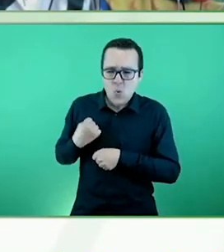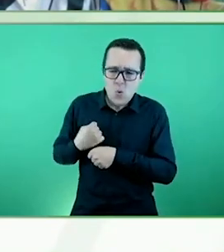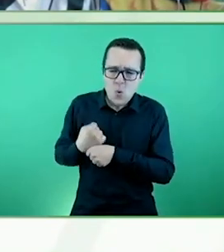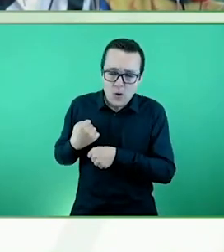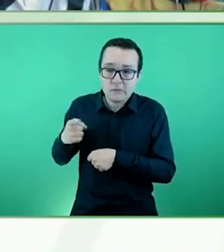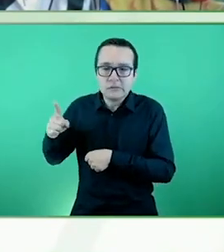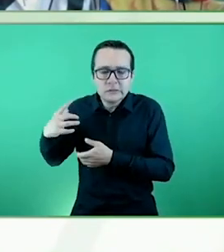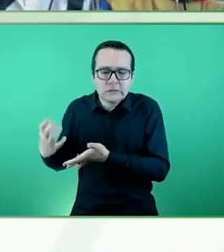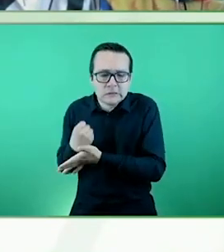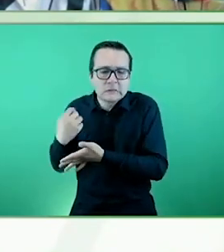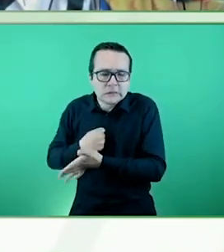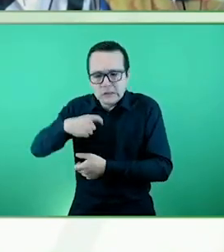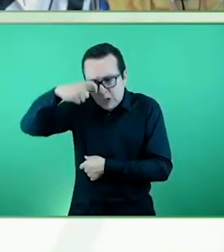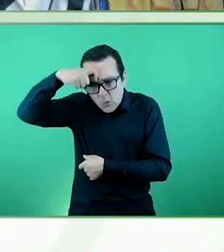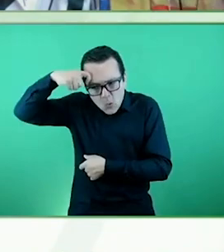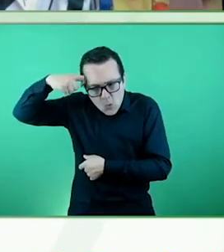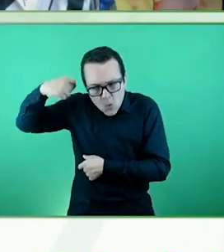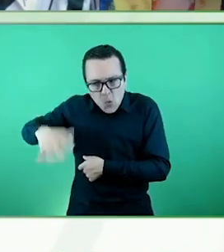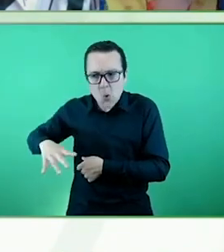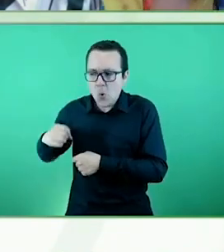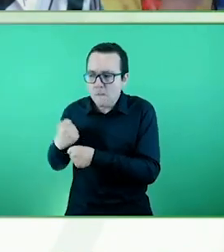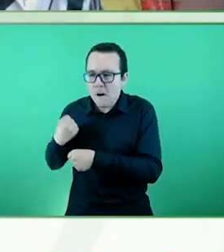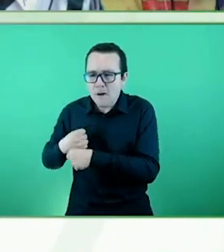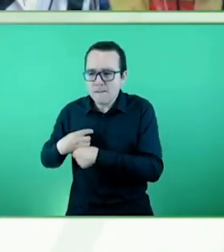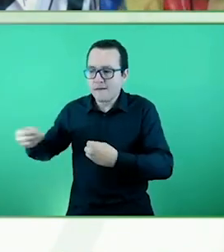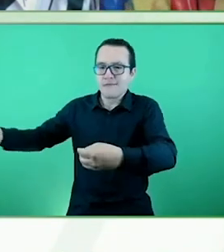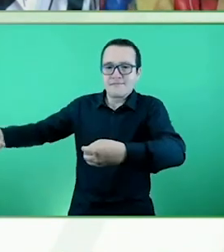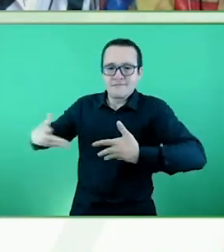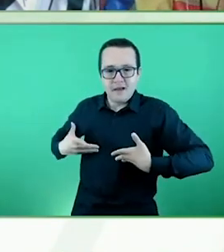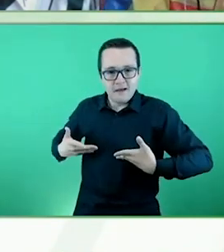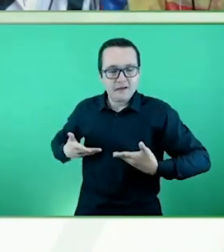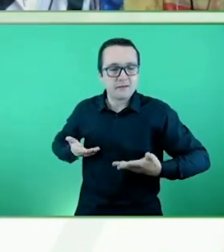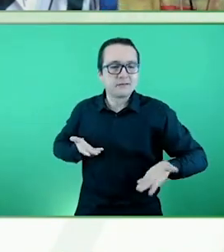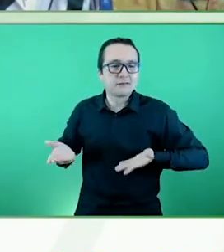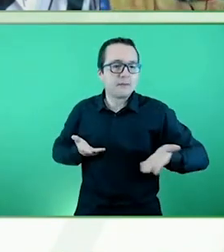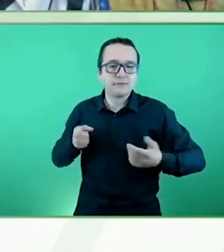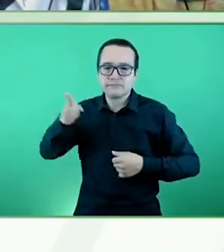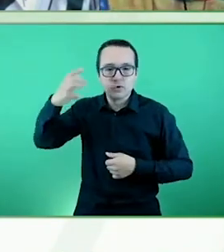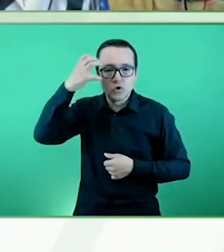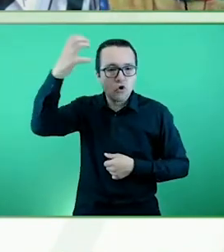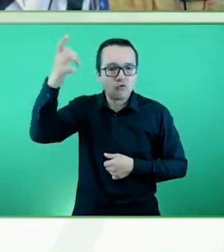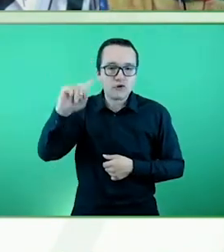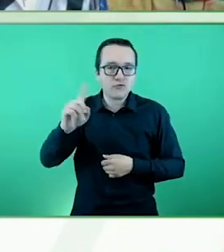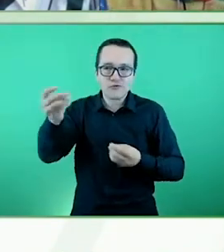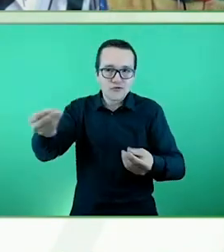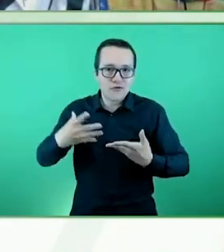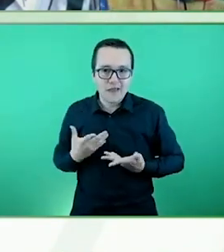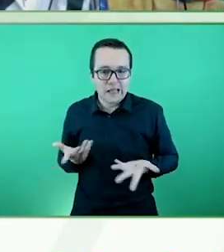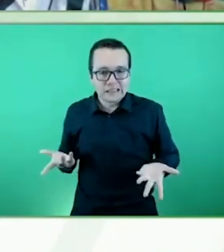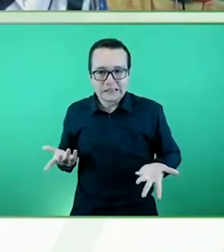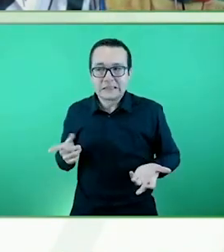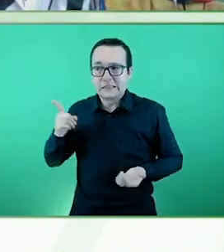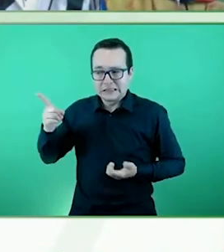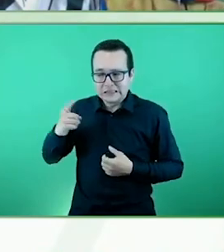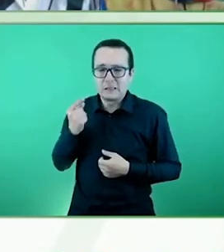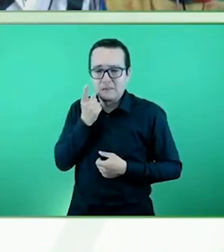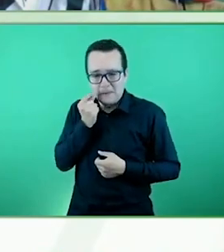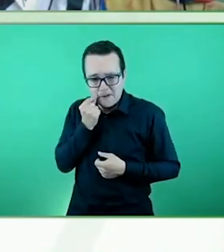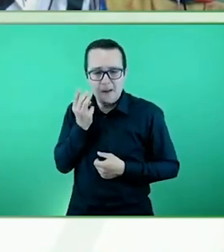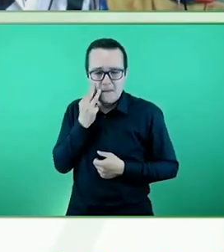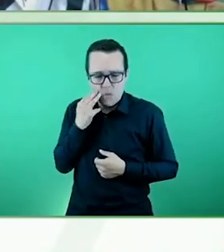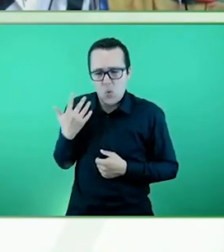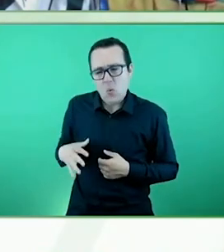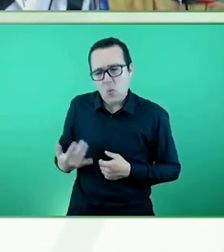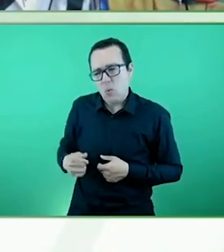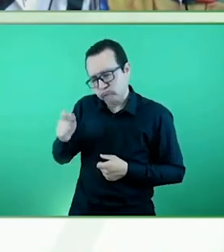acceder a los servicios que el Estado lastimosamente no nos daba. Entonces, yo sí considero que los padres hacen